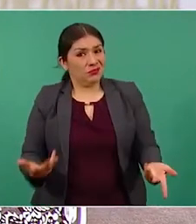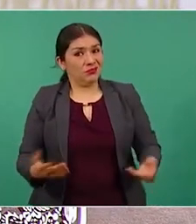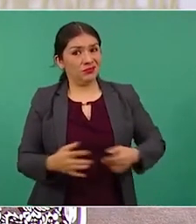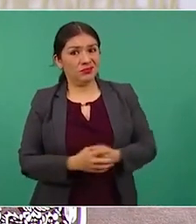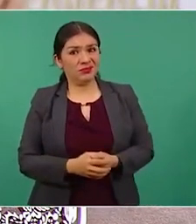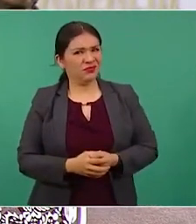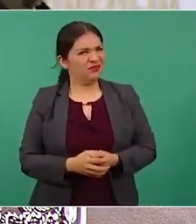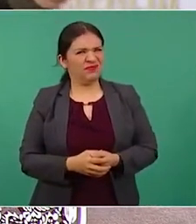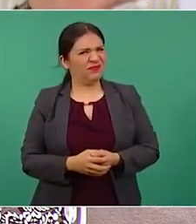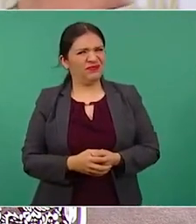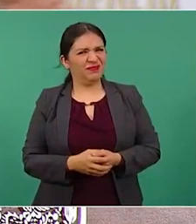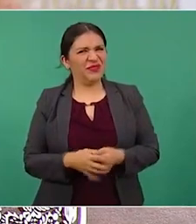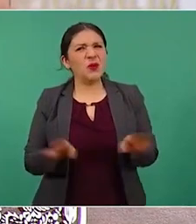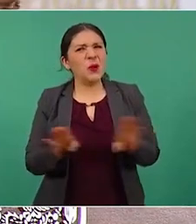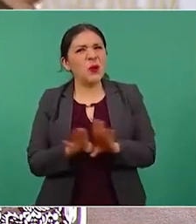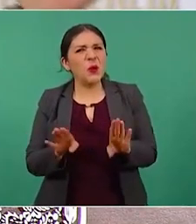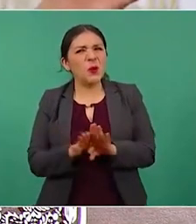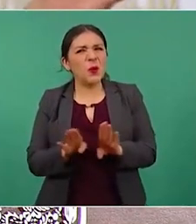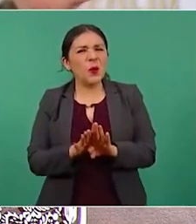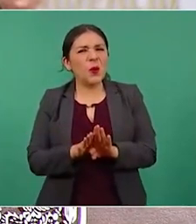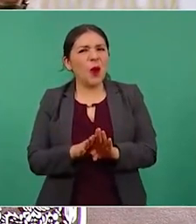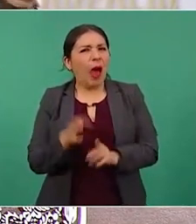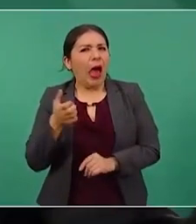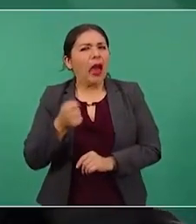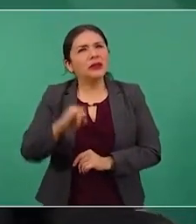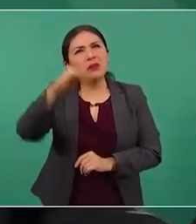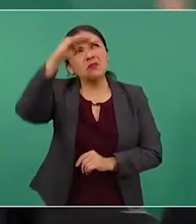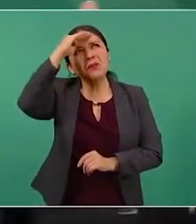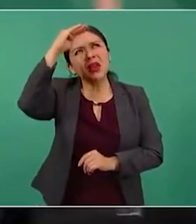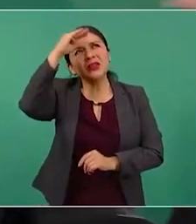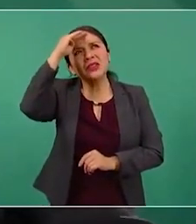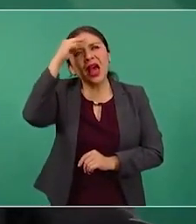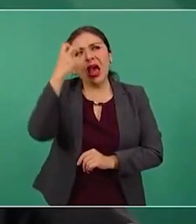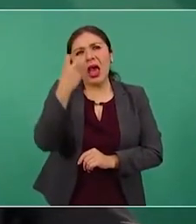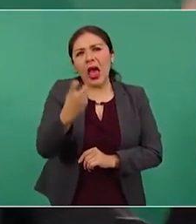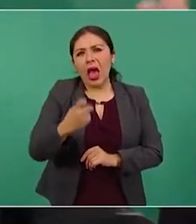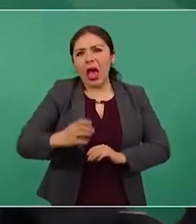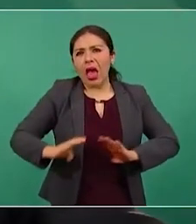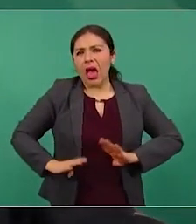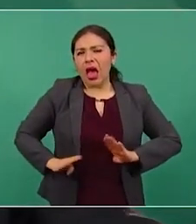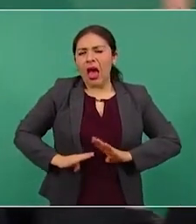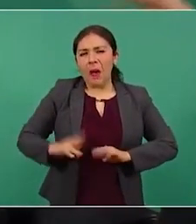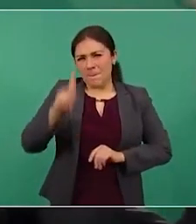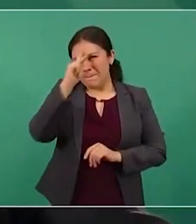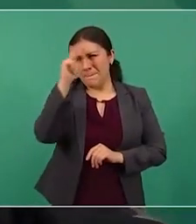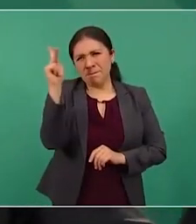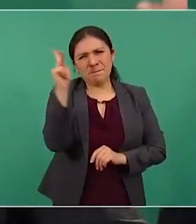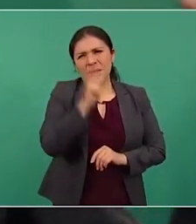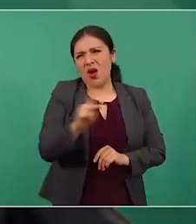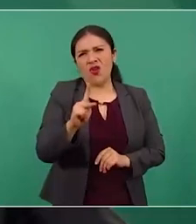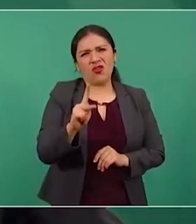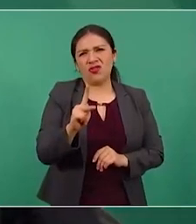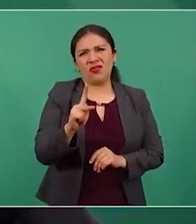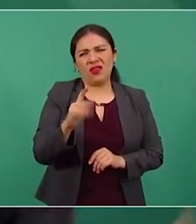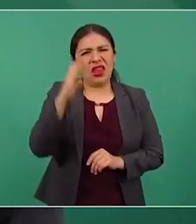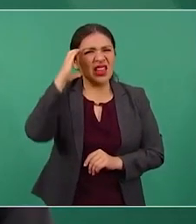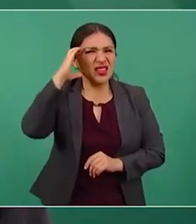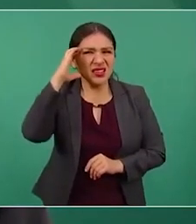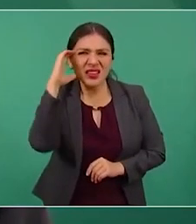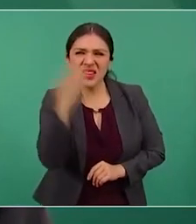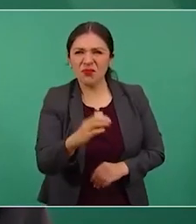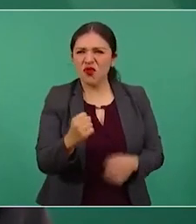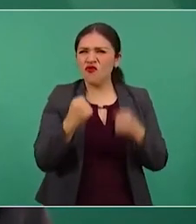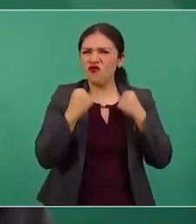como que eso era una gran ofensa, era un crimen